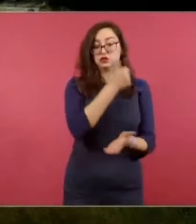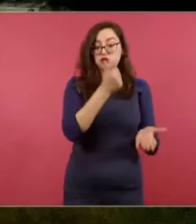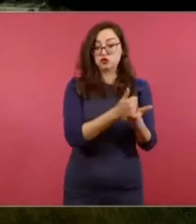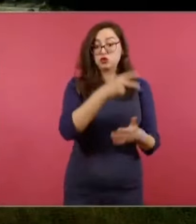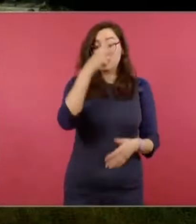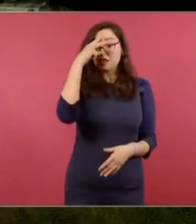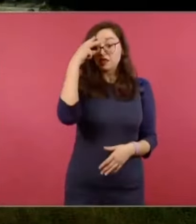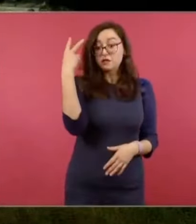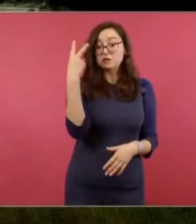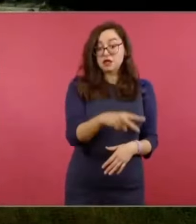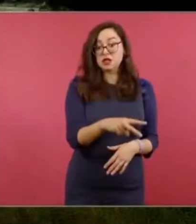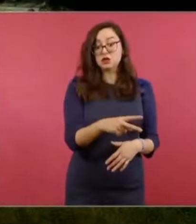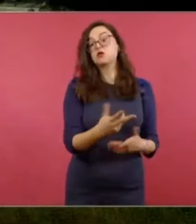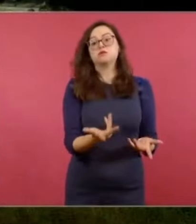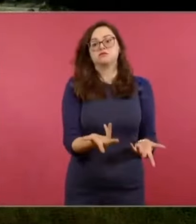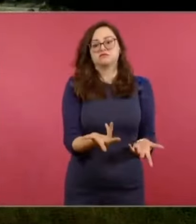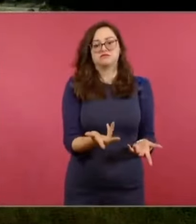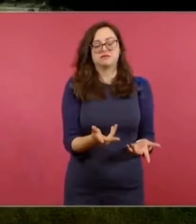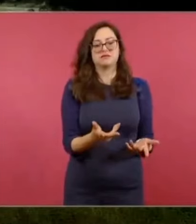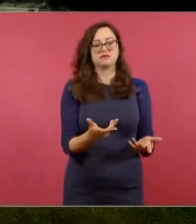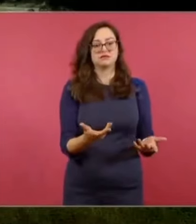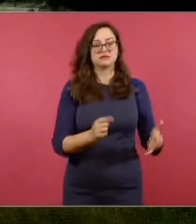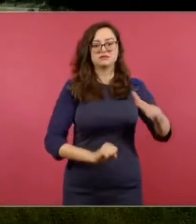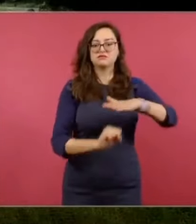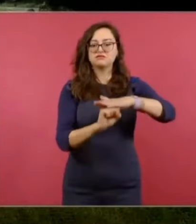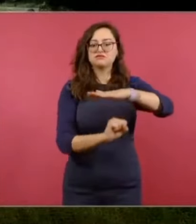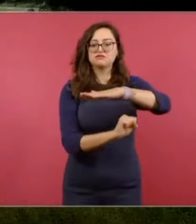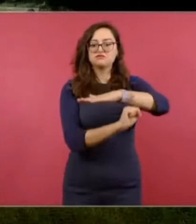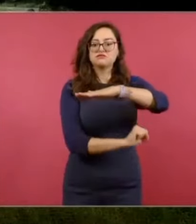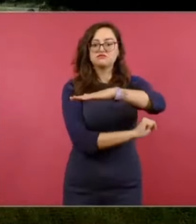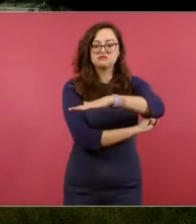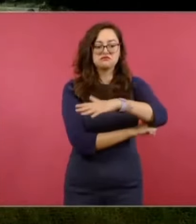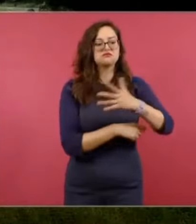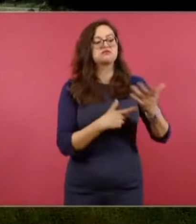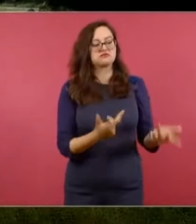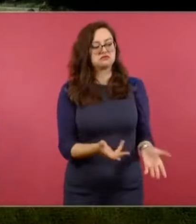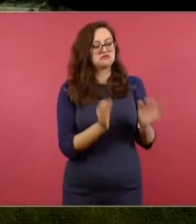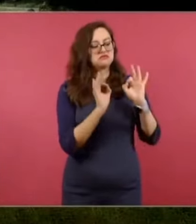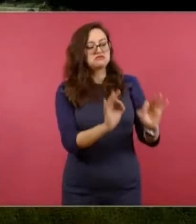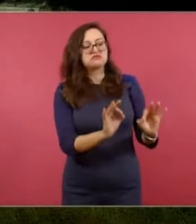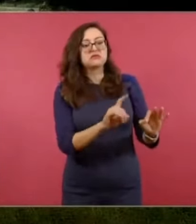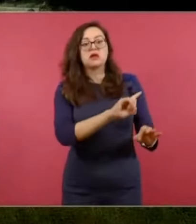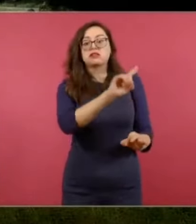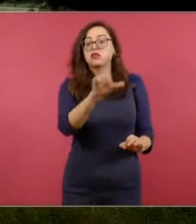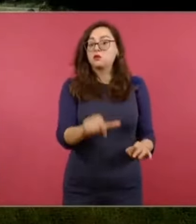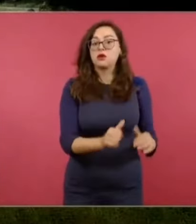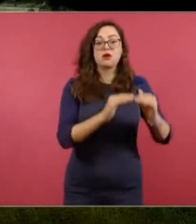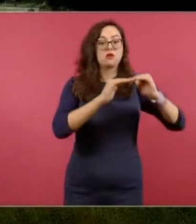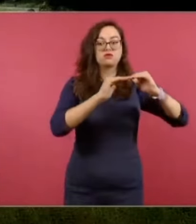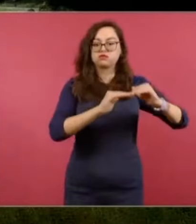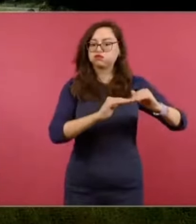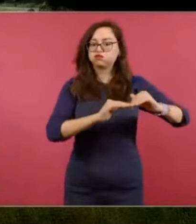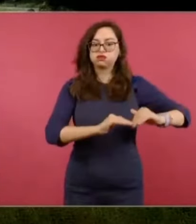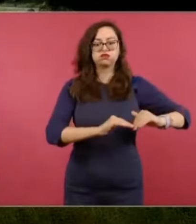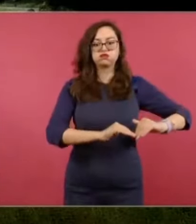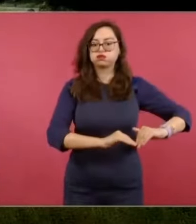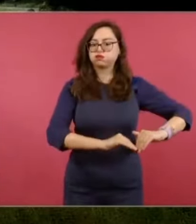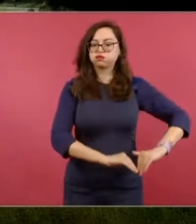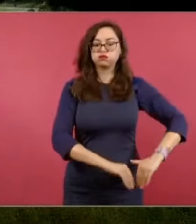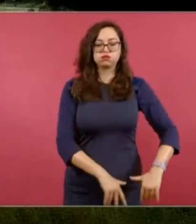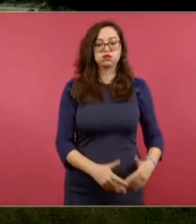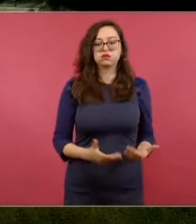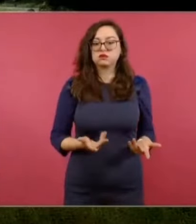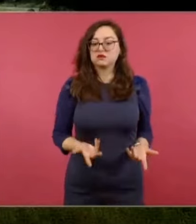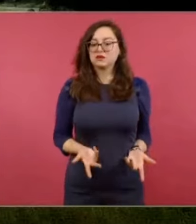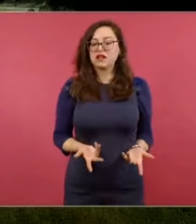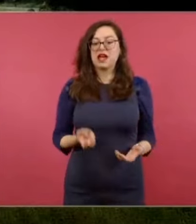desprendieron y otras que no, y eso no lo podían predecir ni con los modelos más complejos que existan. El estado del arte, de la ingeniería no da